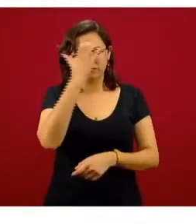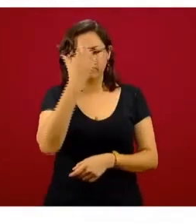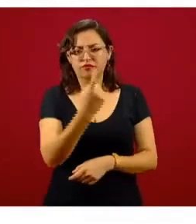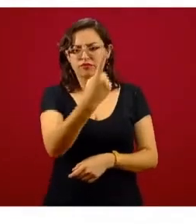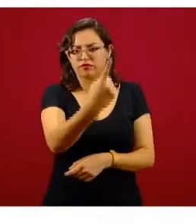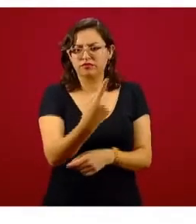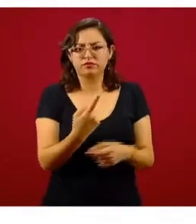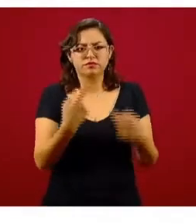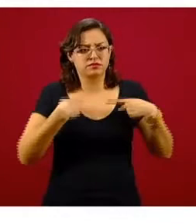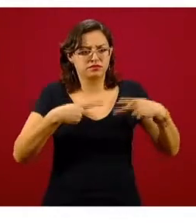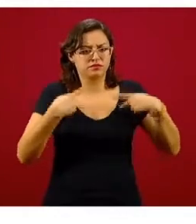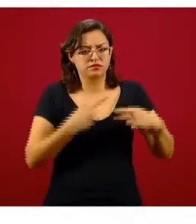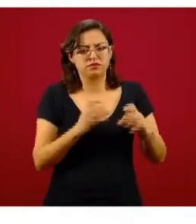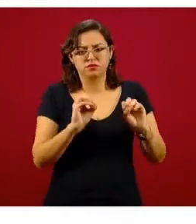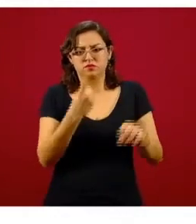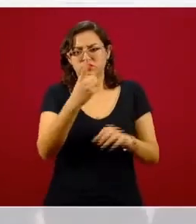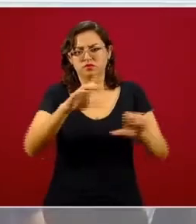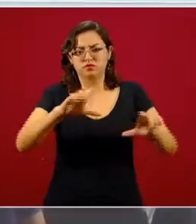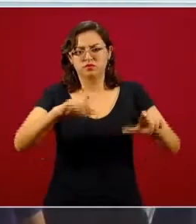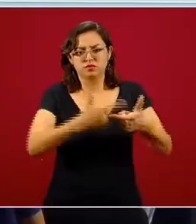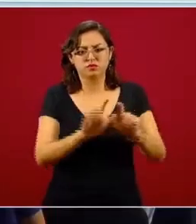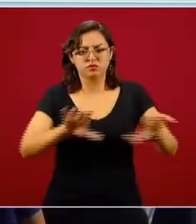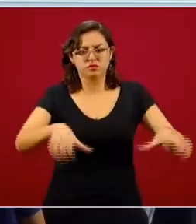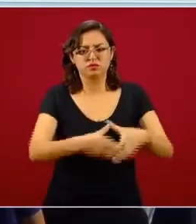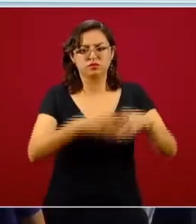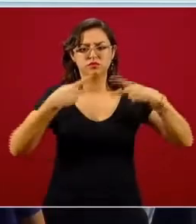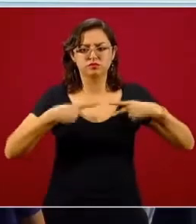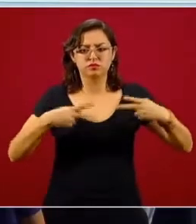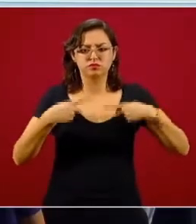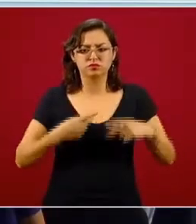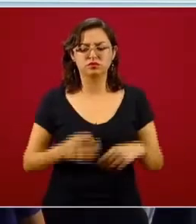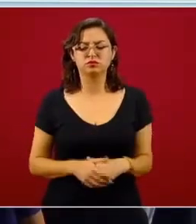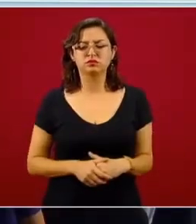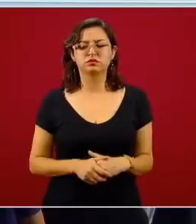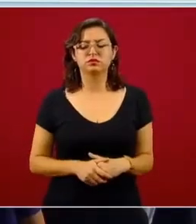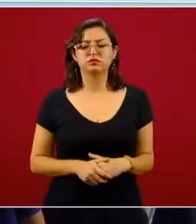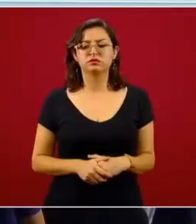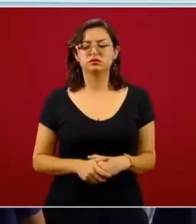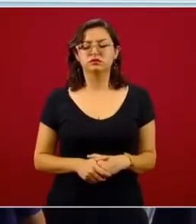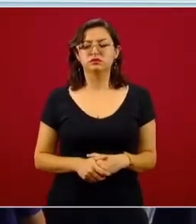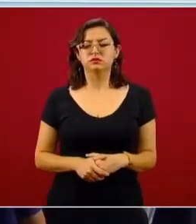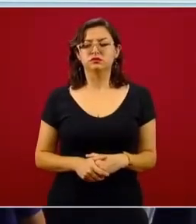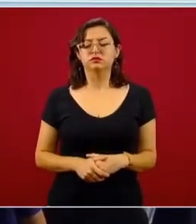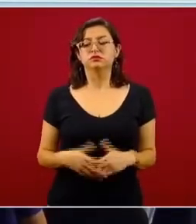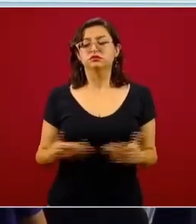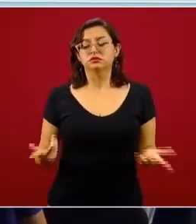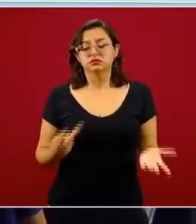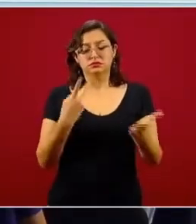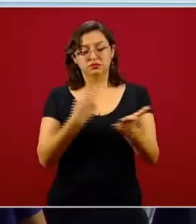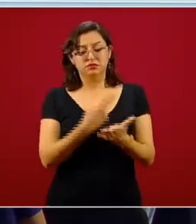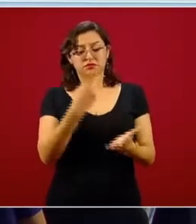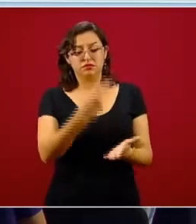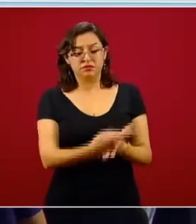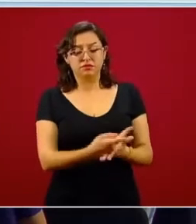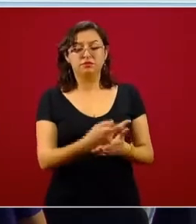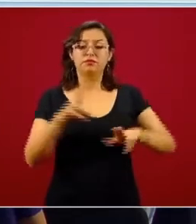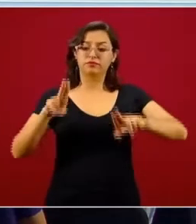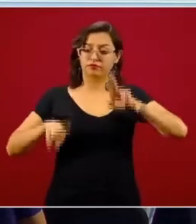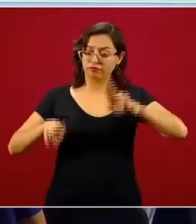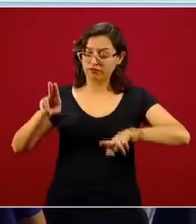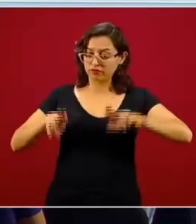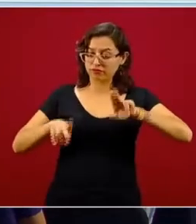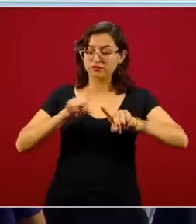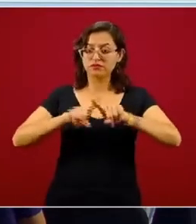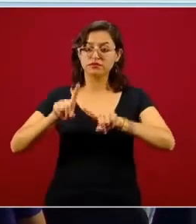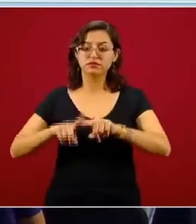a un grupo o a una comunidad de personas. La siguiente, esta condecoración tiene grados, el primero es el de grado